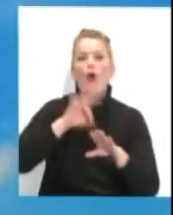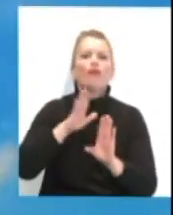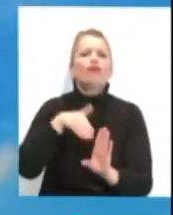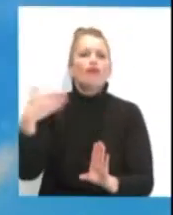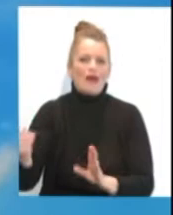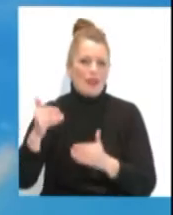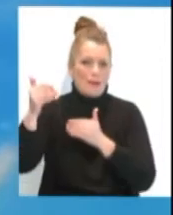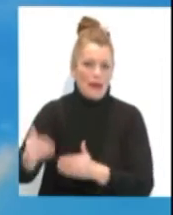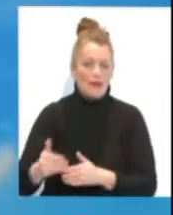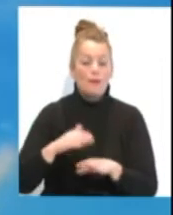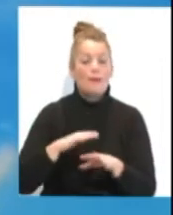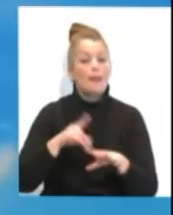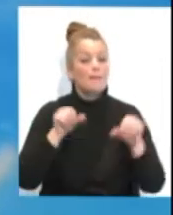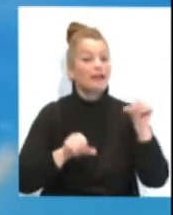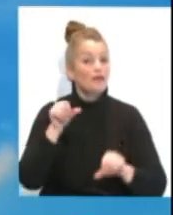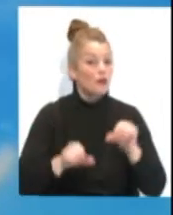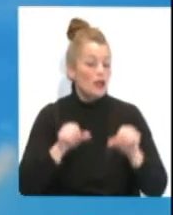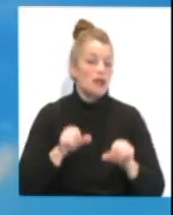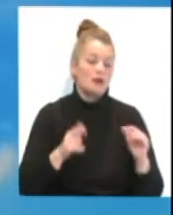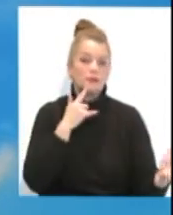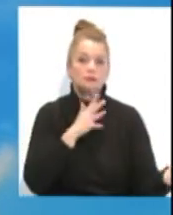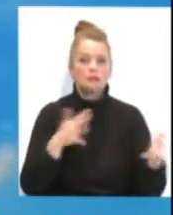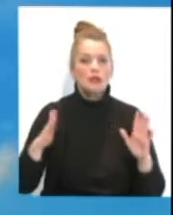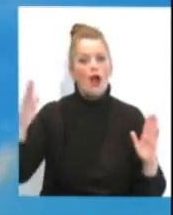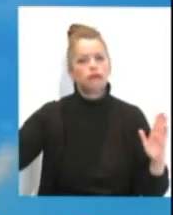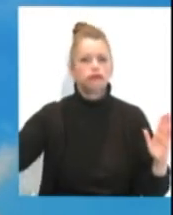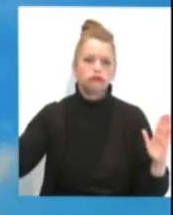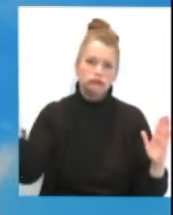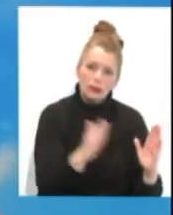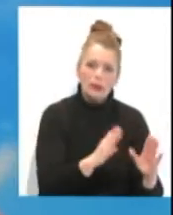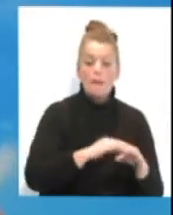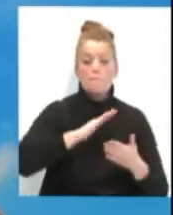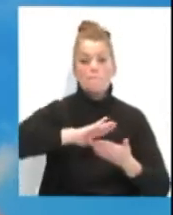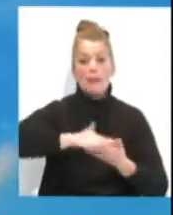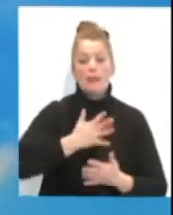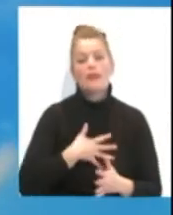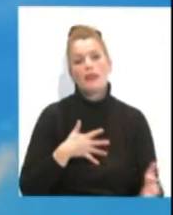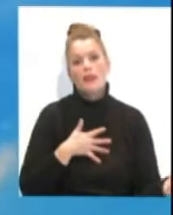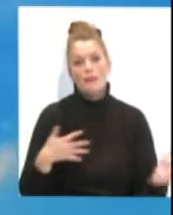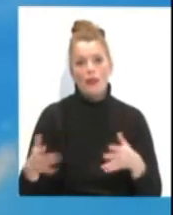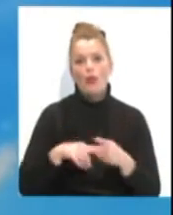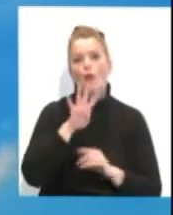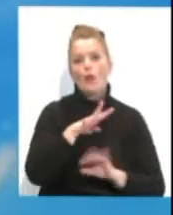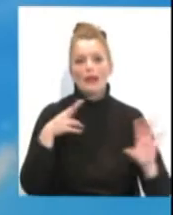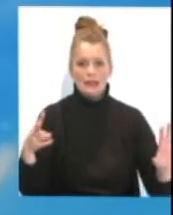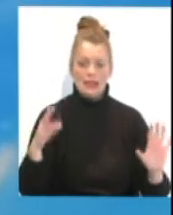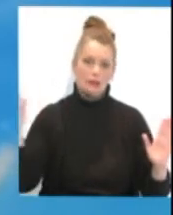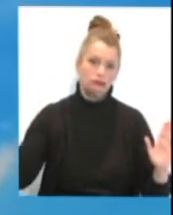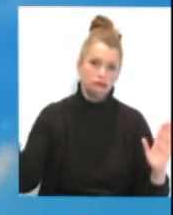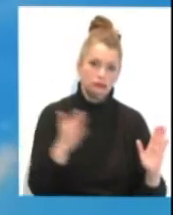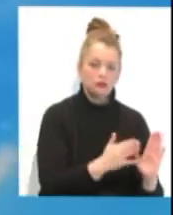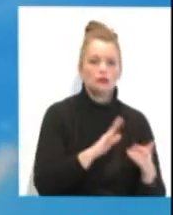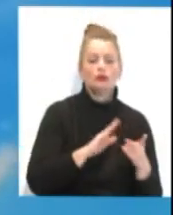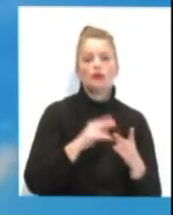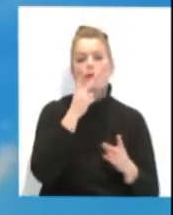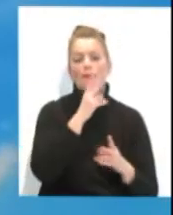demora media para intervenciones quirúrgicas ha disminuido desde el mes de marzo en 47 días, pasando de los 201